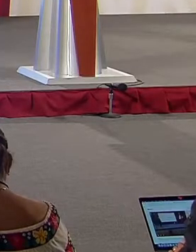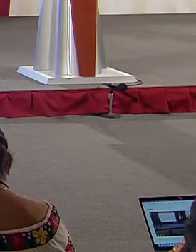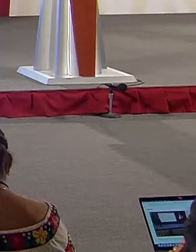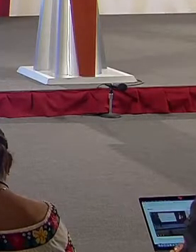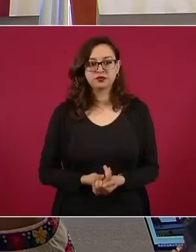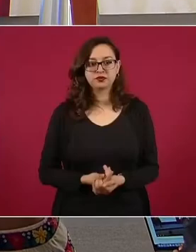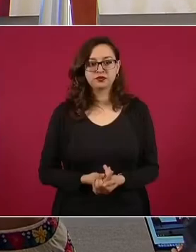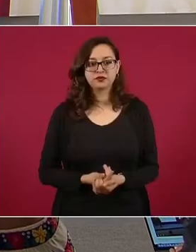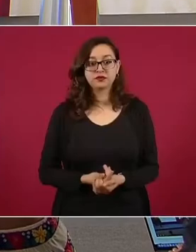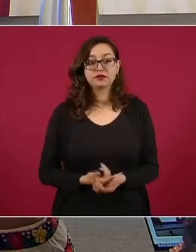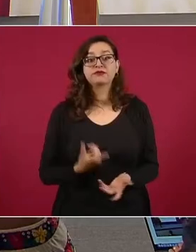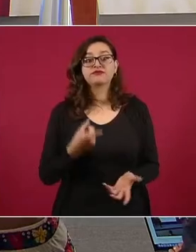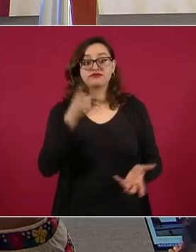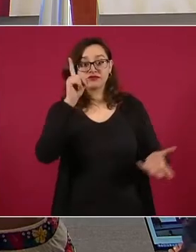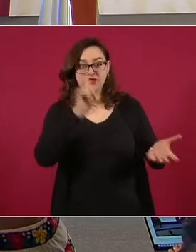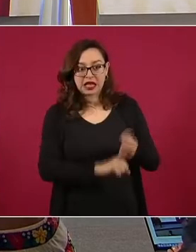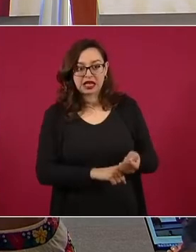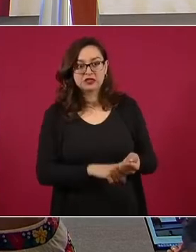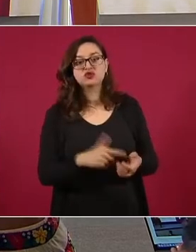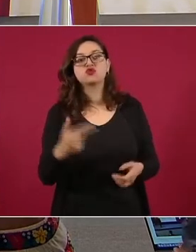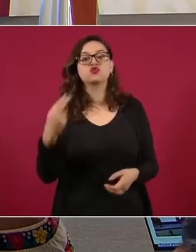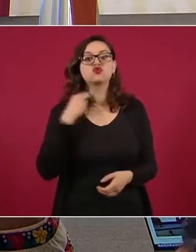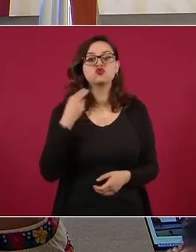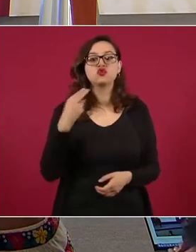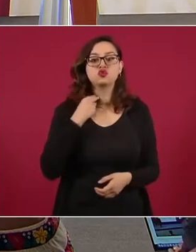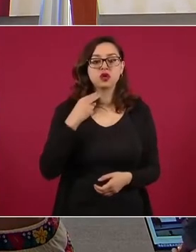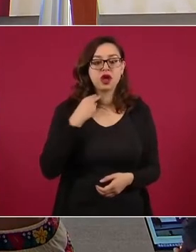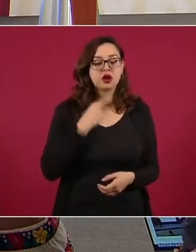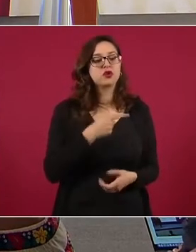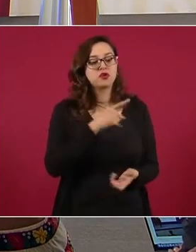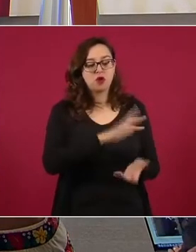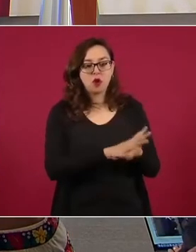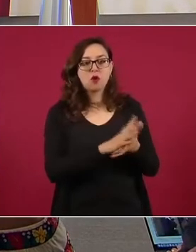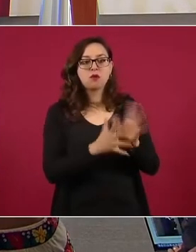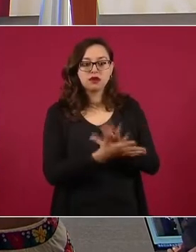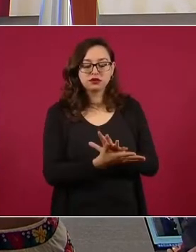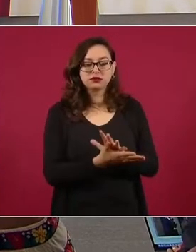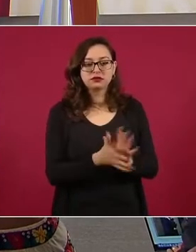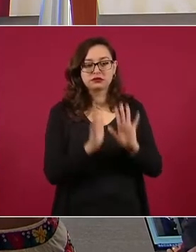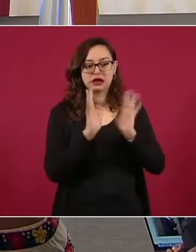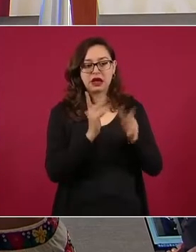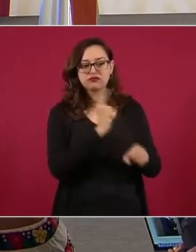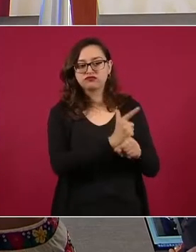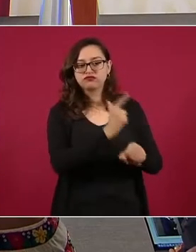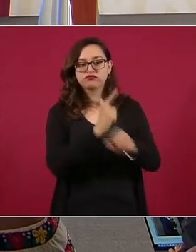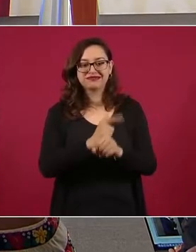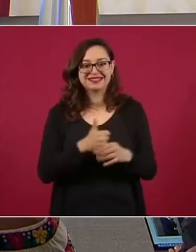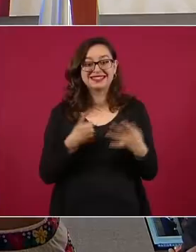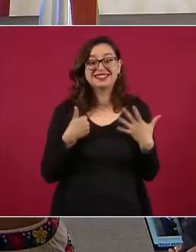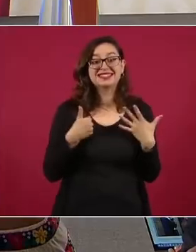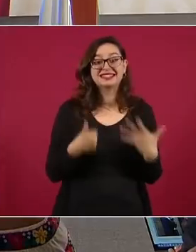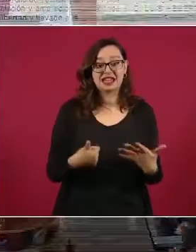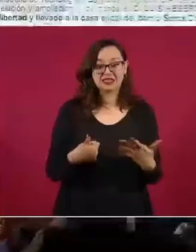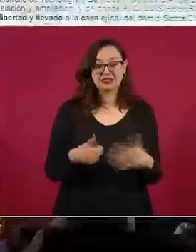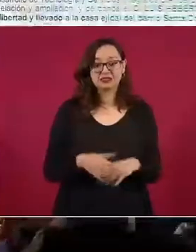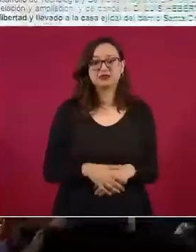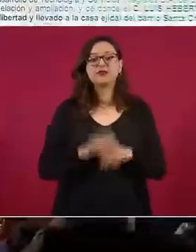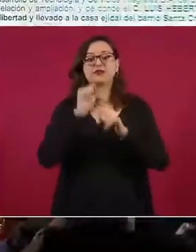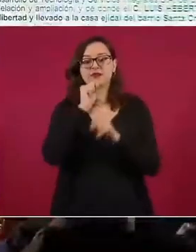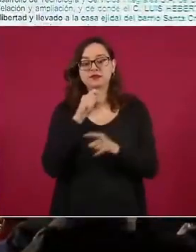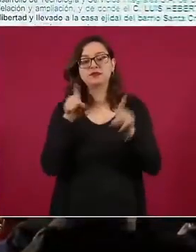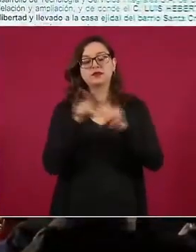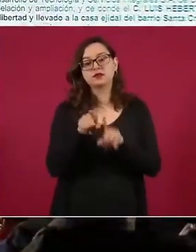vinculados a actos de despojo en el Estado de Oaxaca. Siguiente. También en Tehuantepec